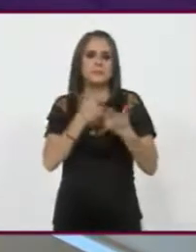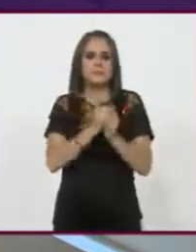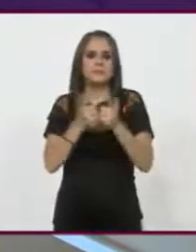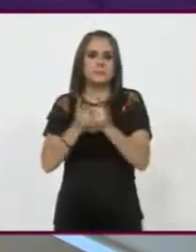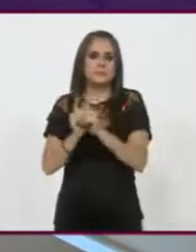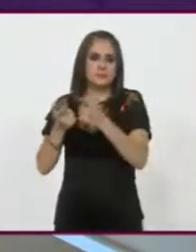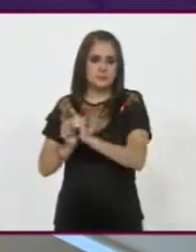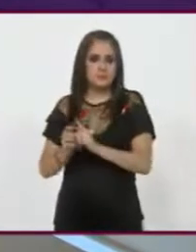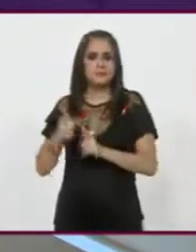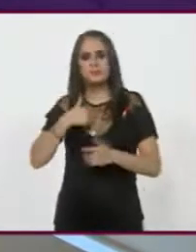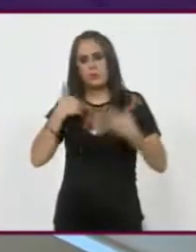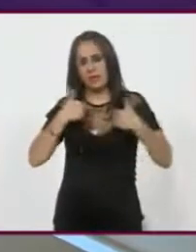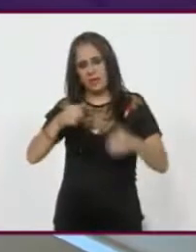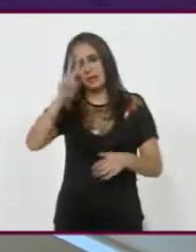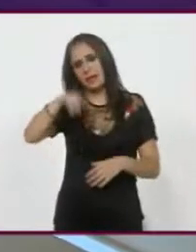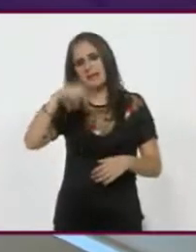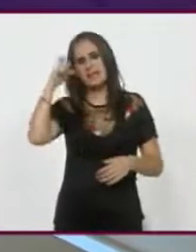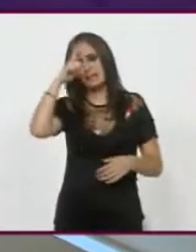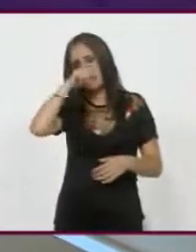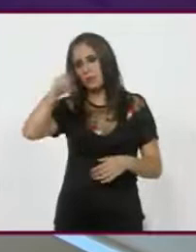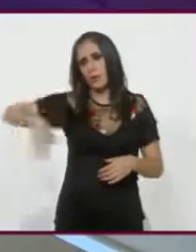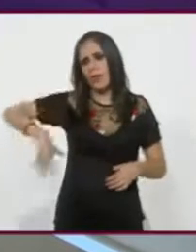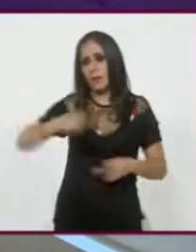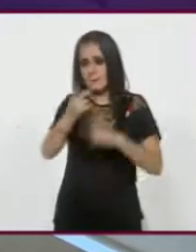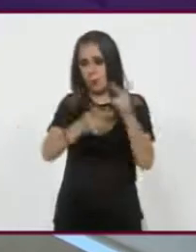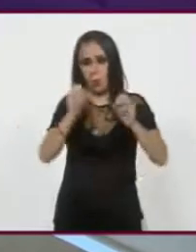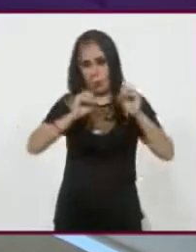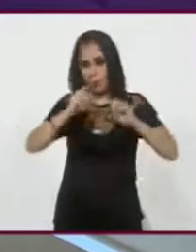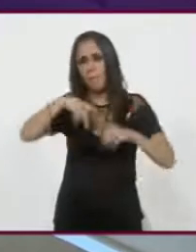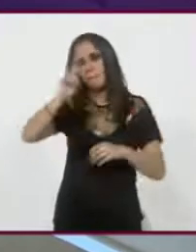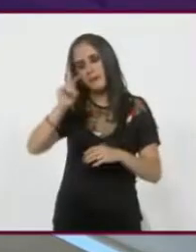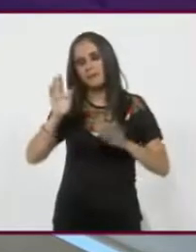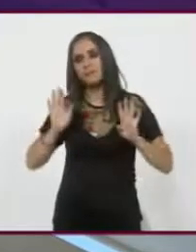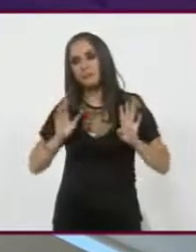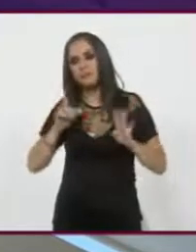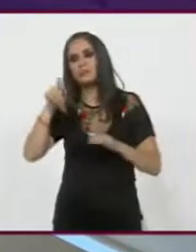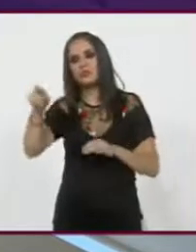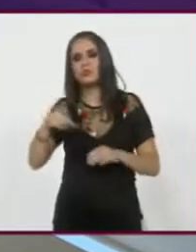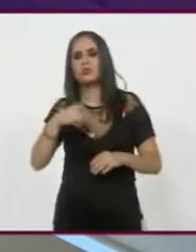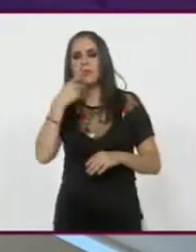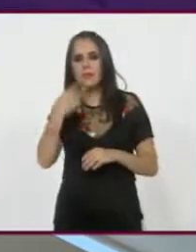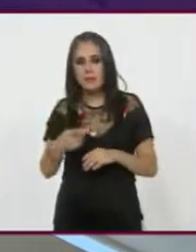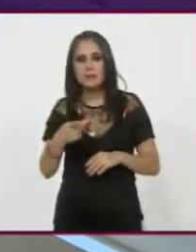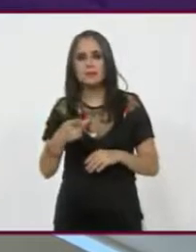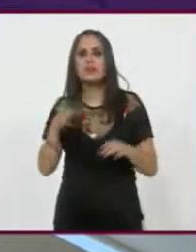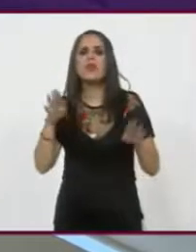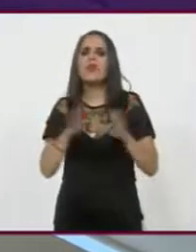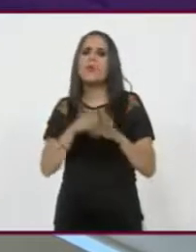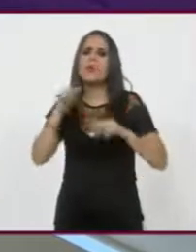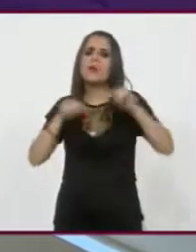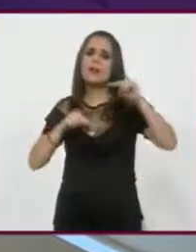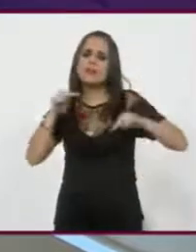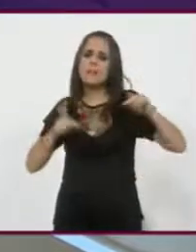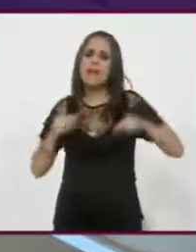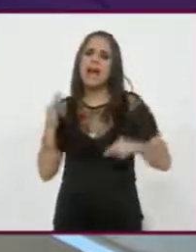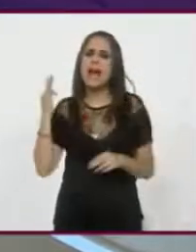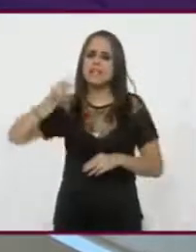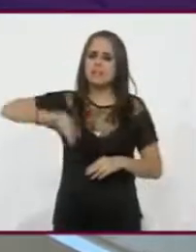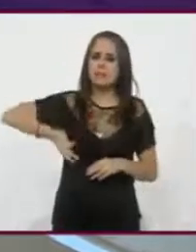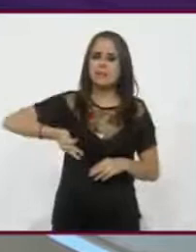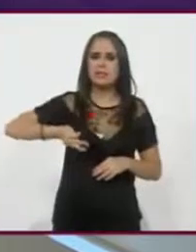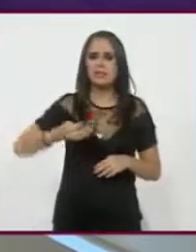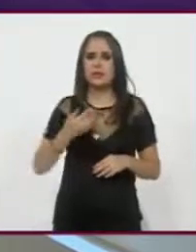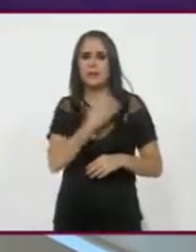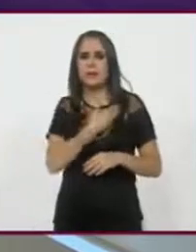entiendo que es difícil si no las me dio recientemente y haces diagnósticos no pronósticos, cómo estará el nivel de aceptación en este momento del